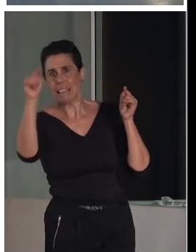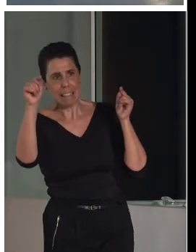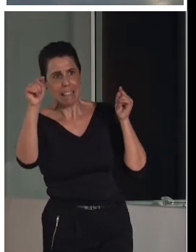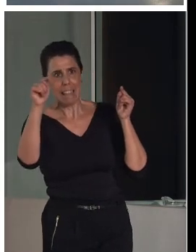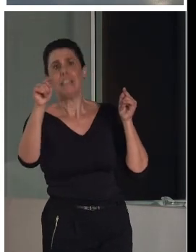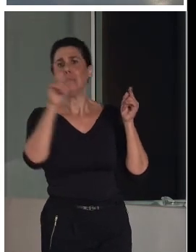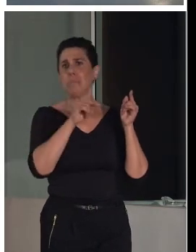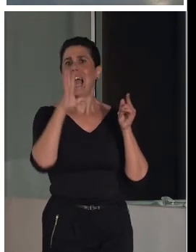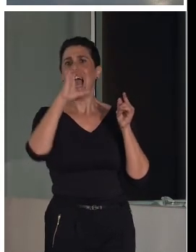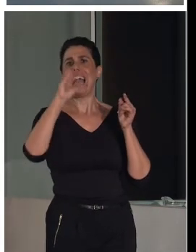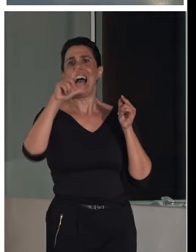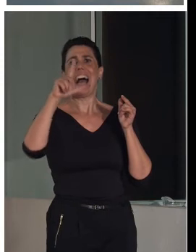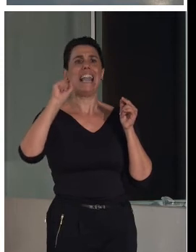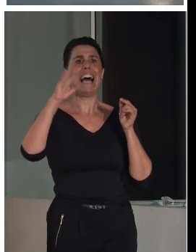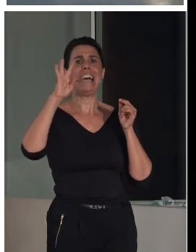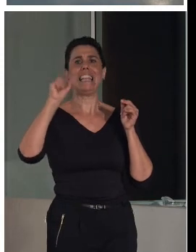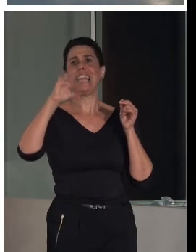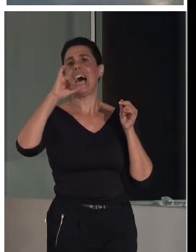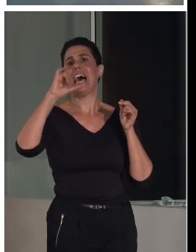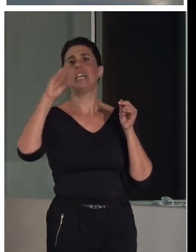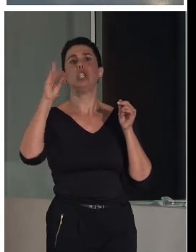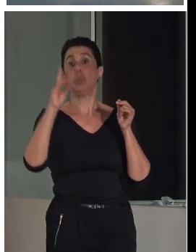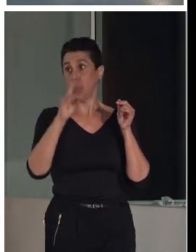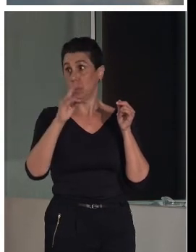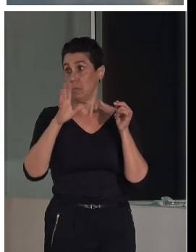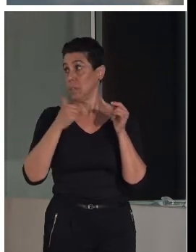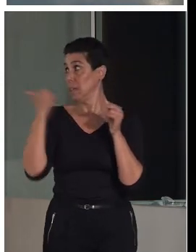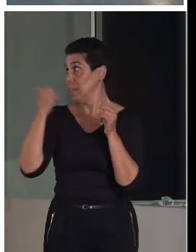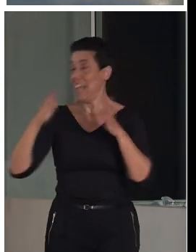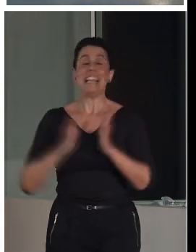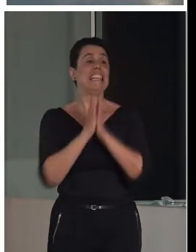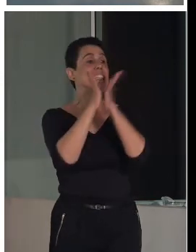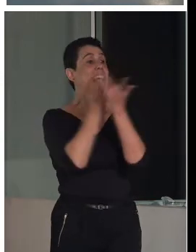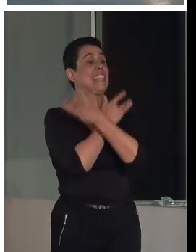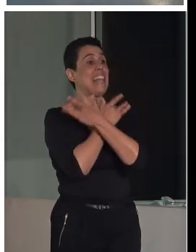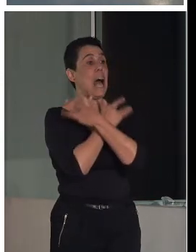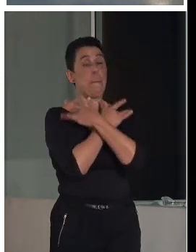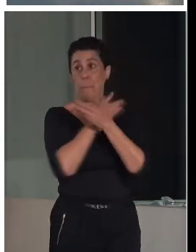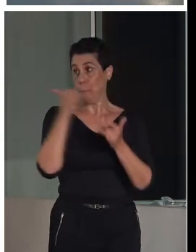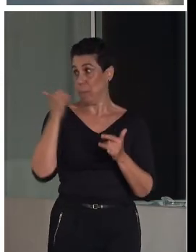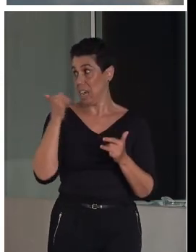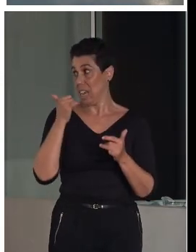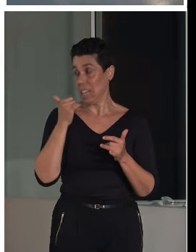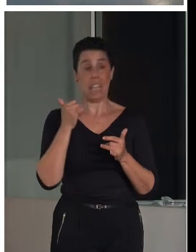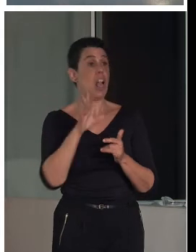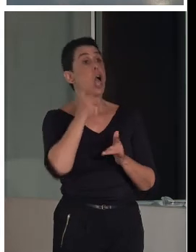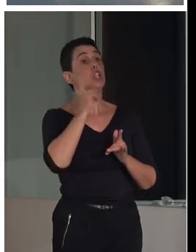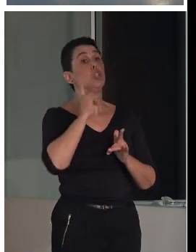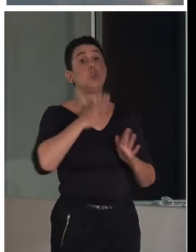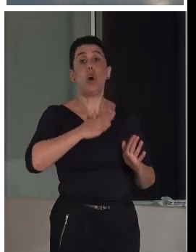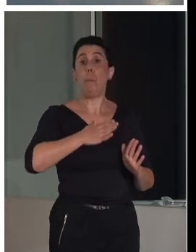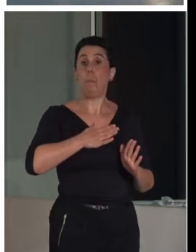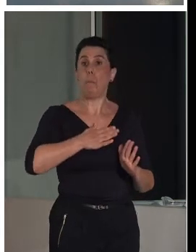el bien y este, que es Santa María, la colegiata de Santa María, del cual solamente está declarado patrimonio mundial